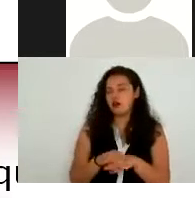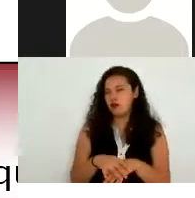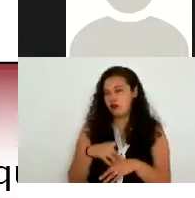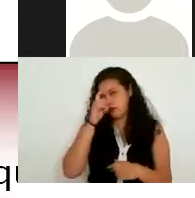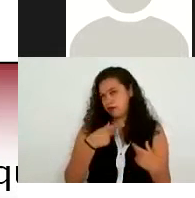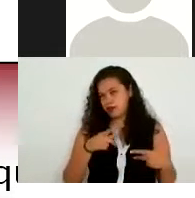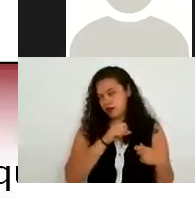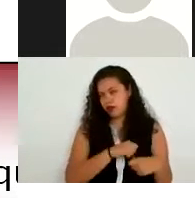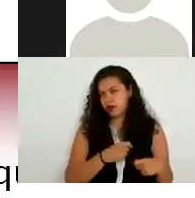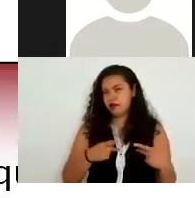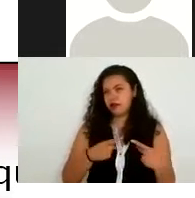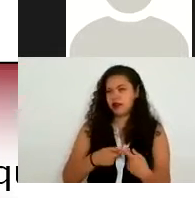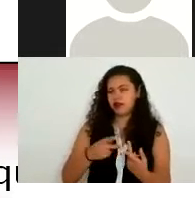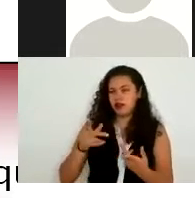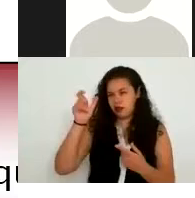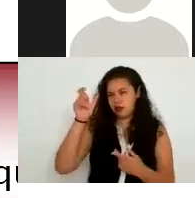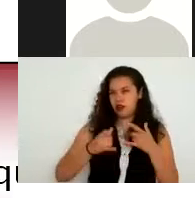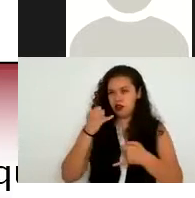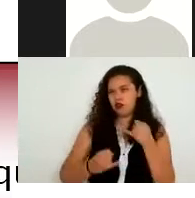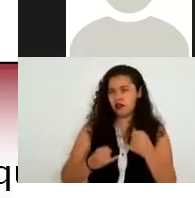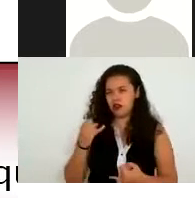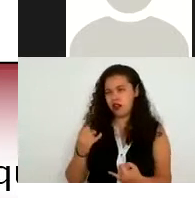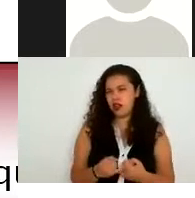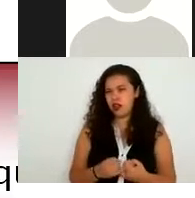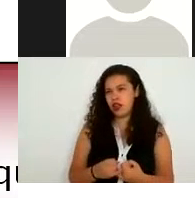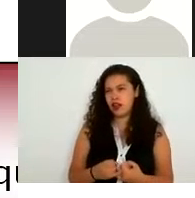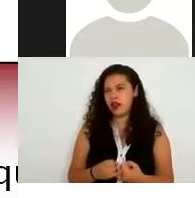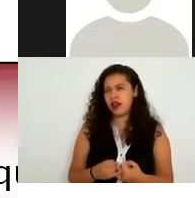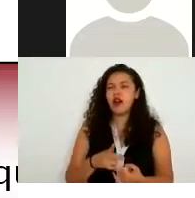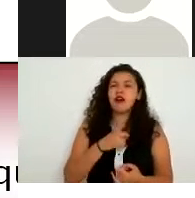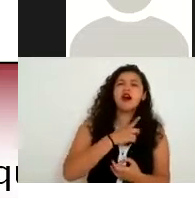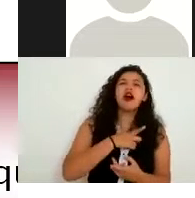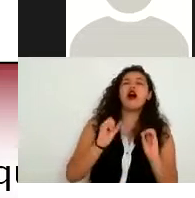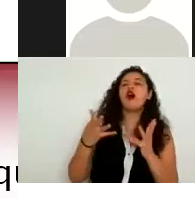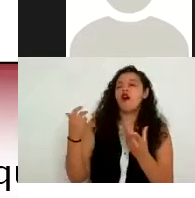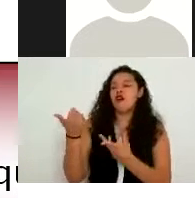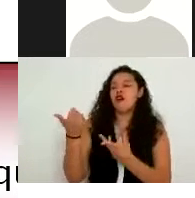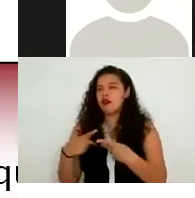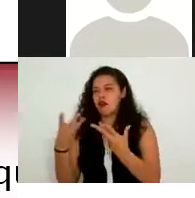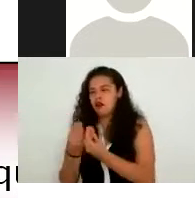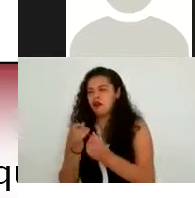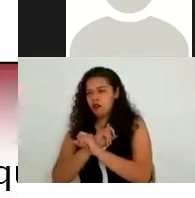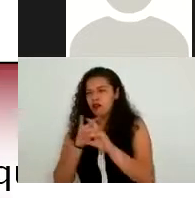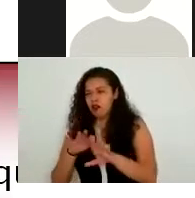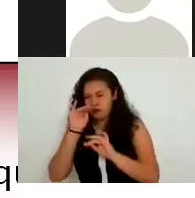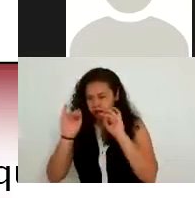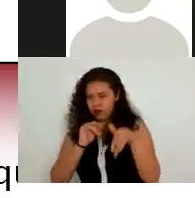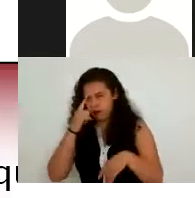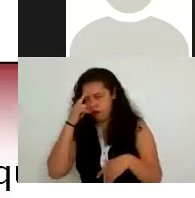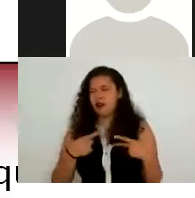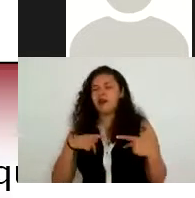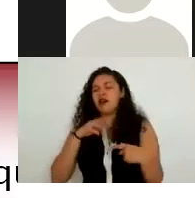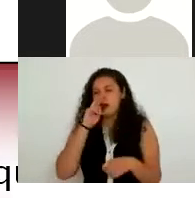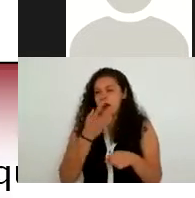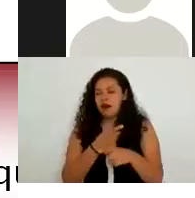física o jurídica que sola o conjuntamente con otras trate datos personales por cuenta del responsable el